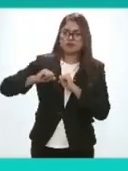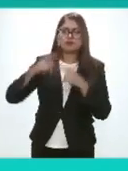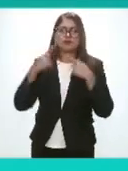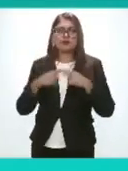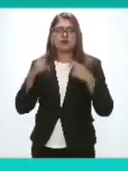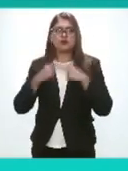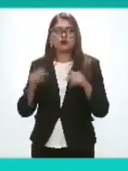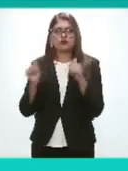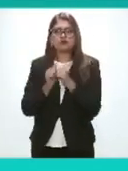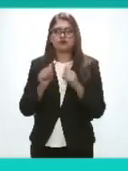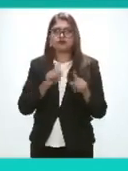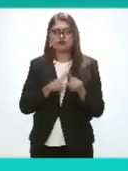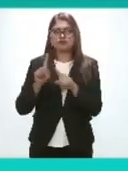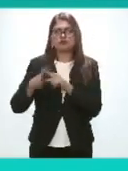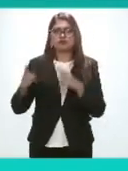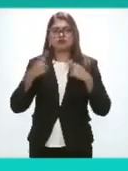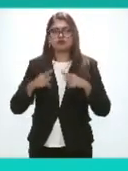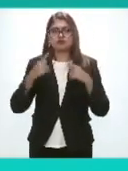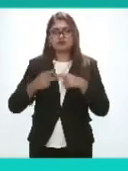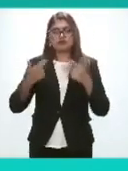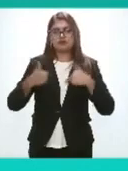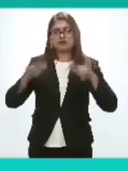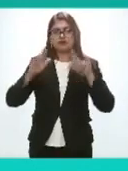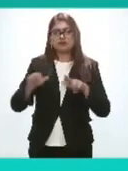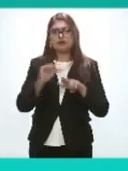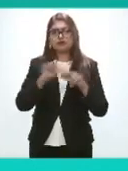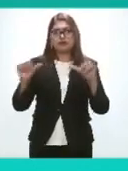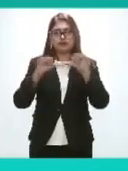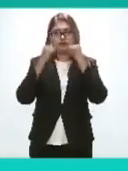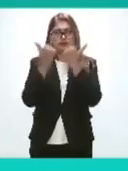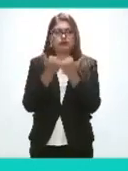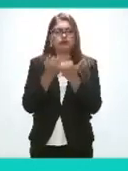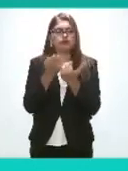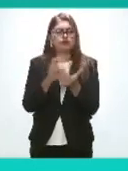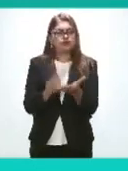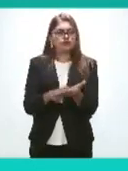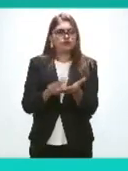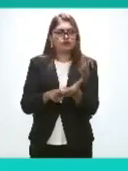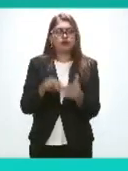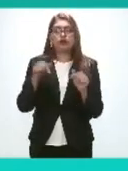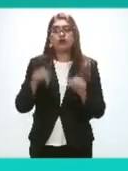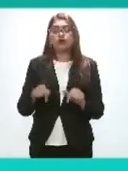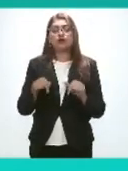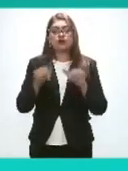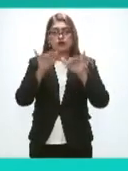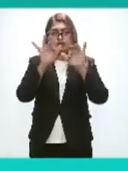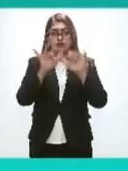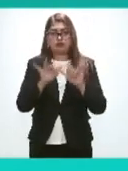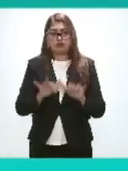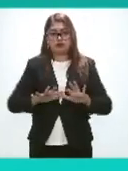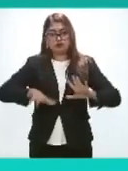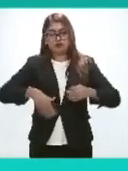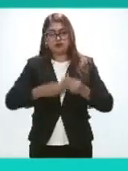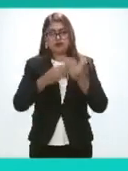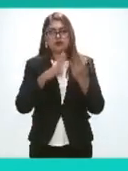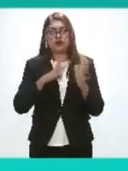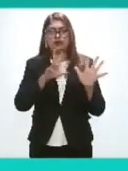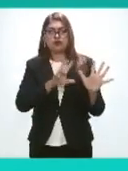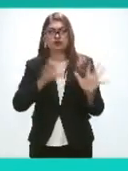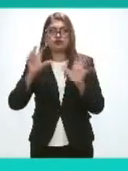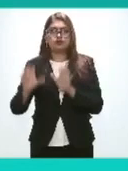diversas personas representantes de la sociedad civil este documento resuenan las voces de 804